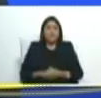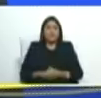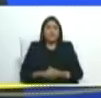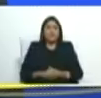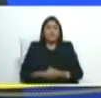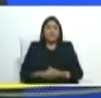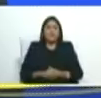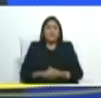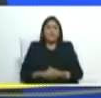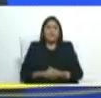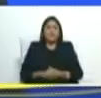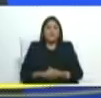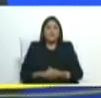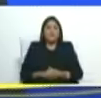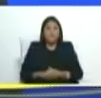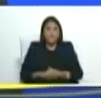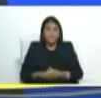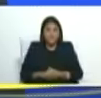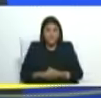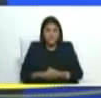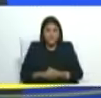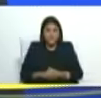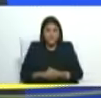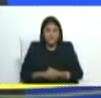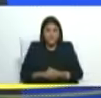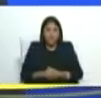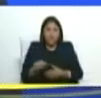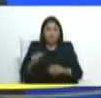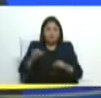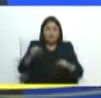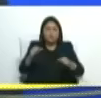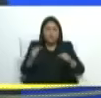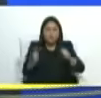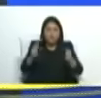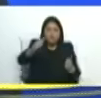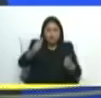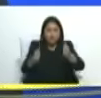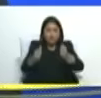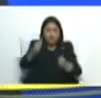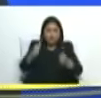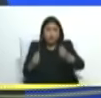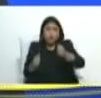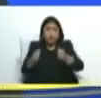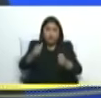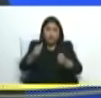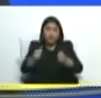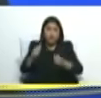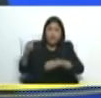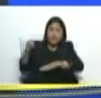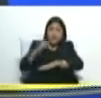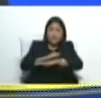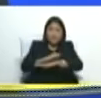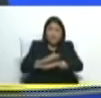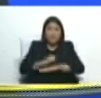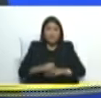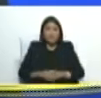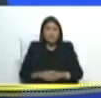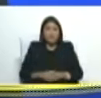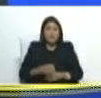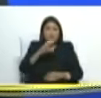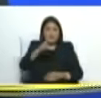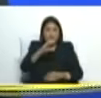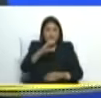la seguridad los pilotos del avión C-130